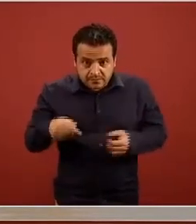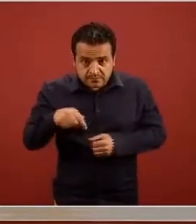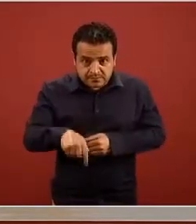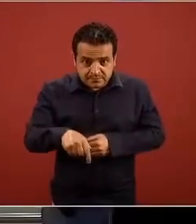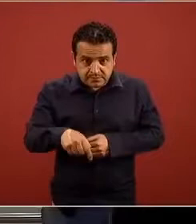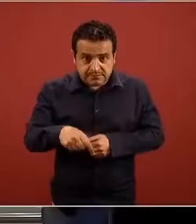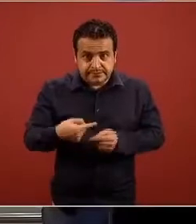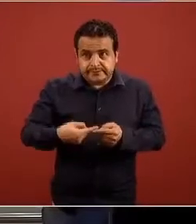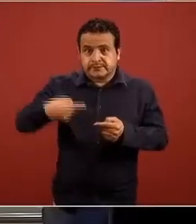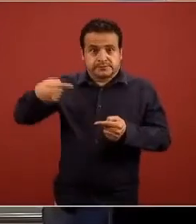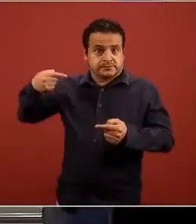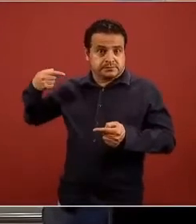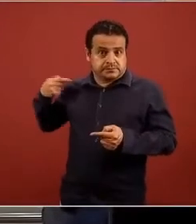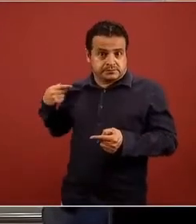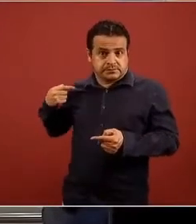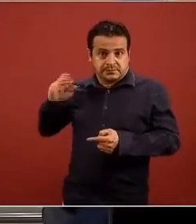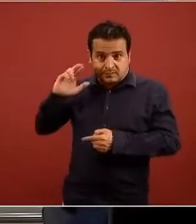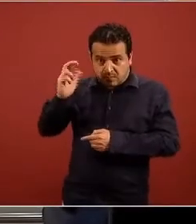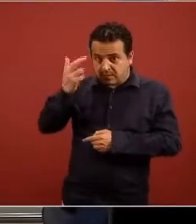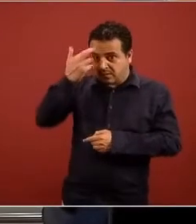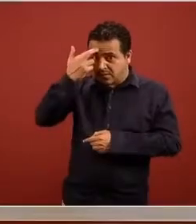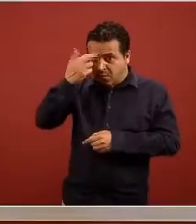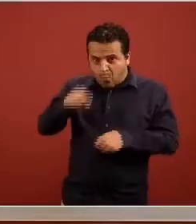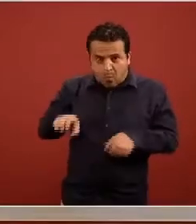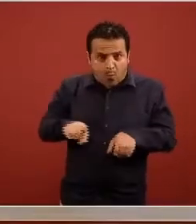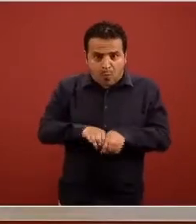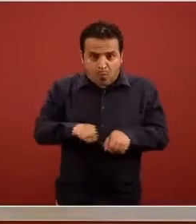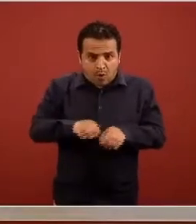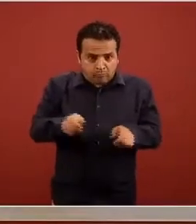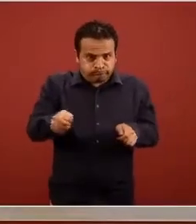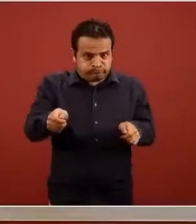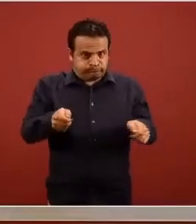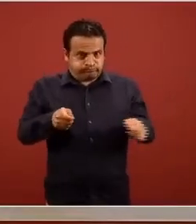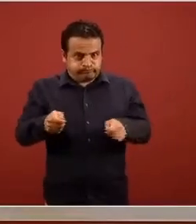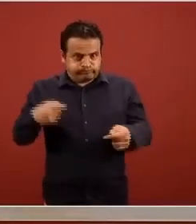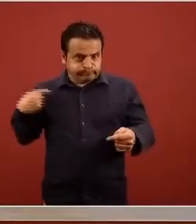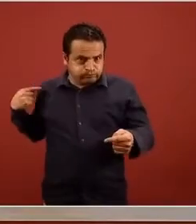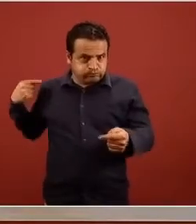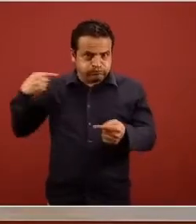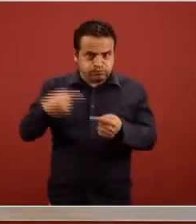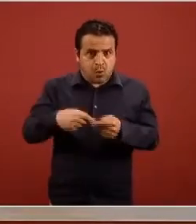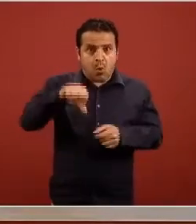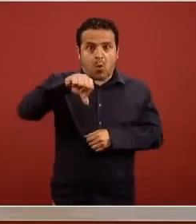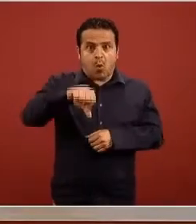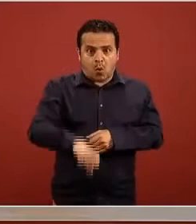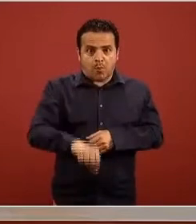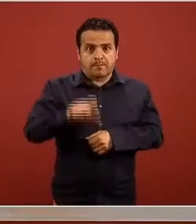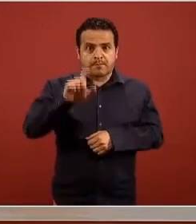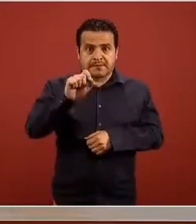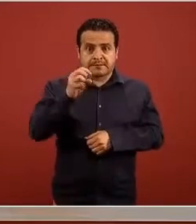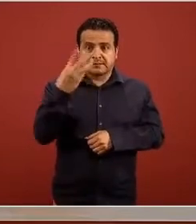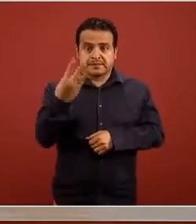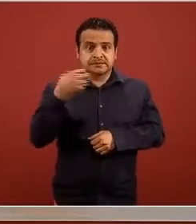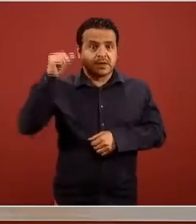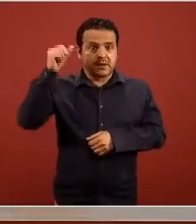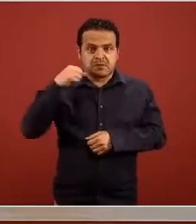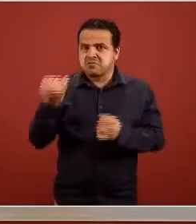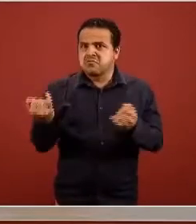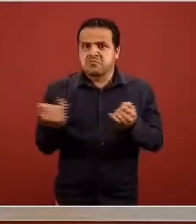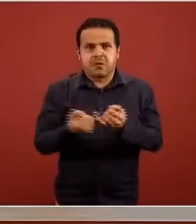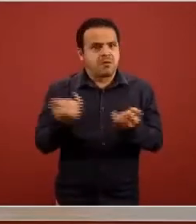y la respuesta a las epidemias entonces hoy 23 de abril hace 11 años empezó la pandemia de influenza